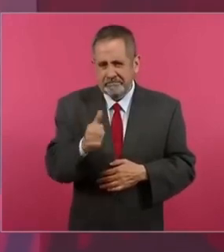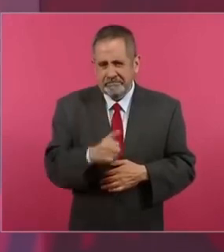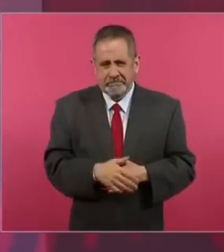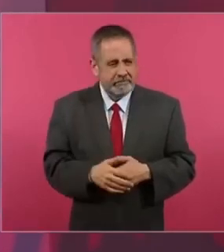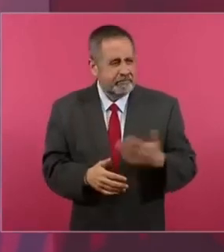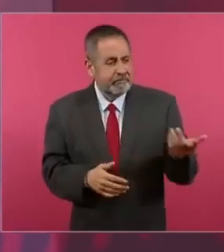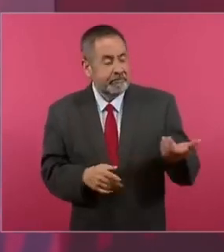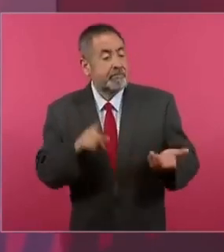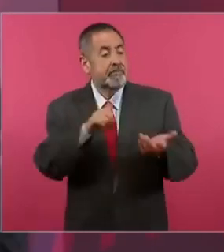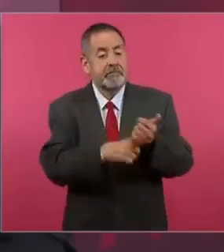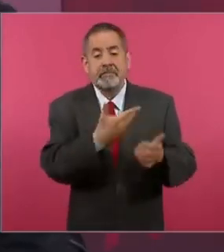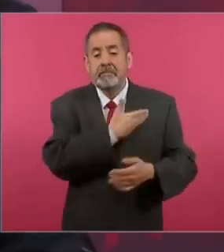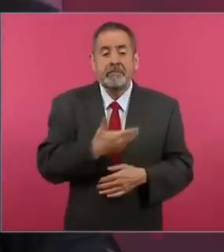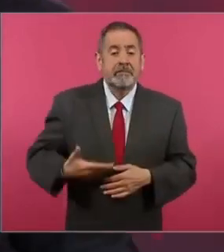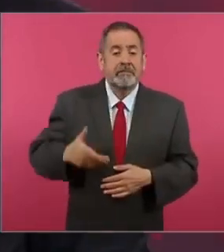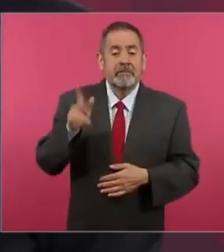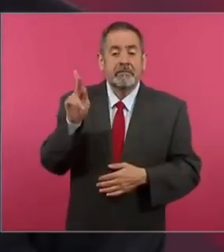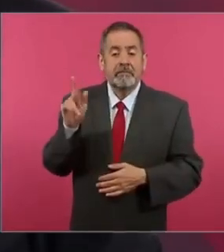presidente del PAN